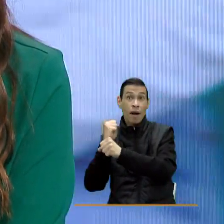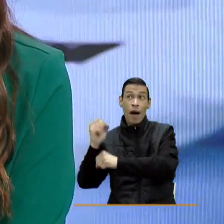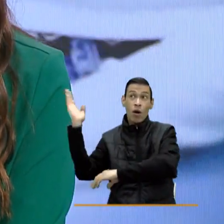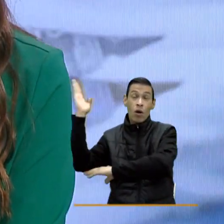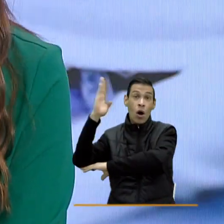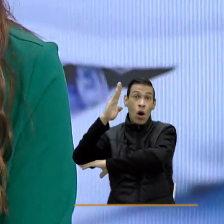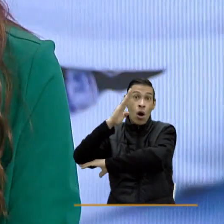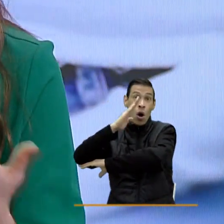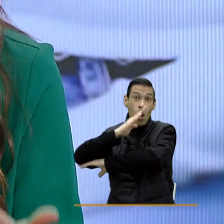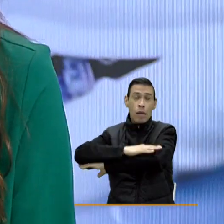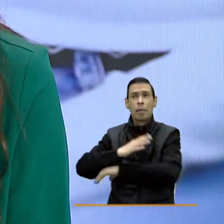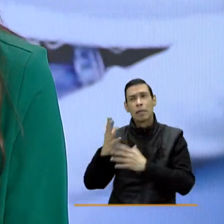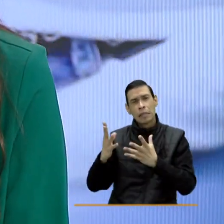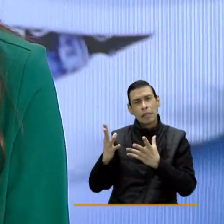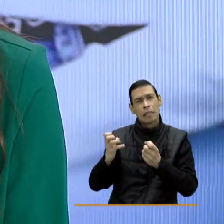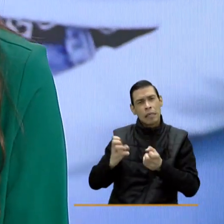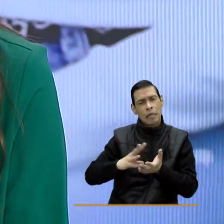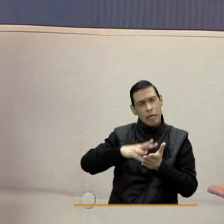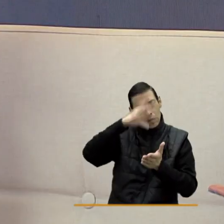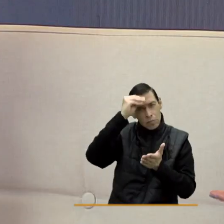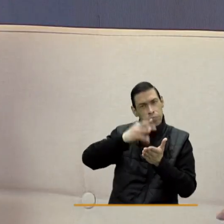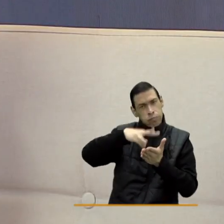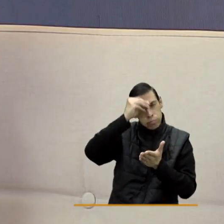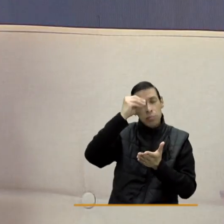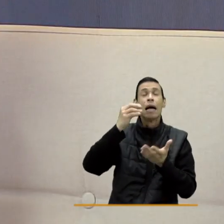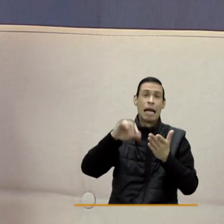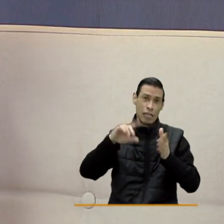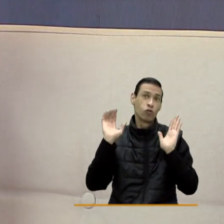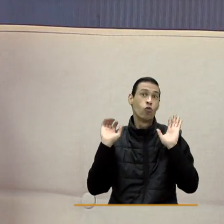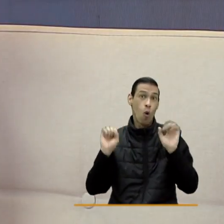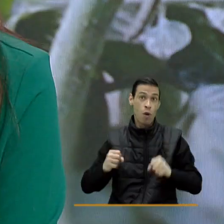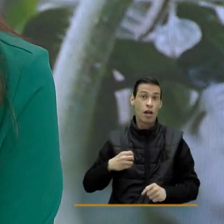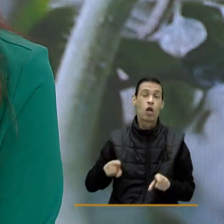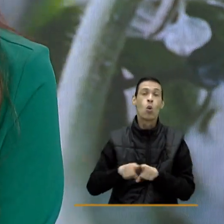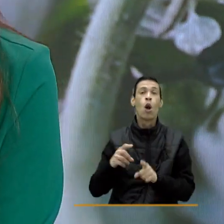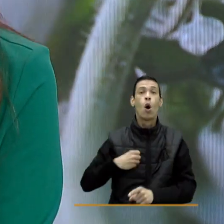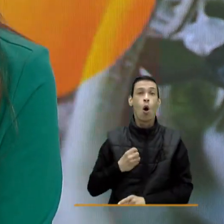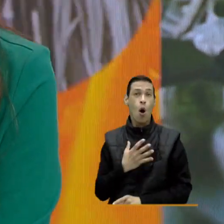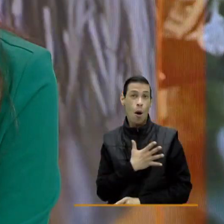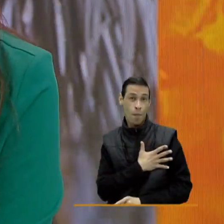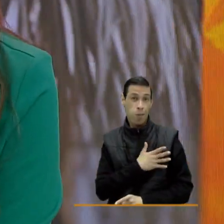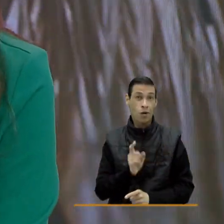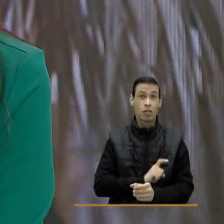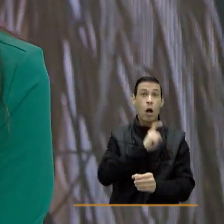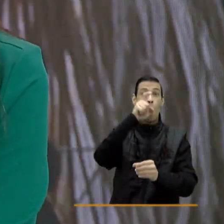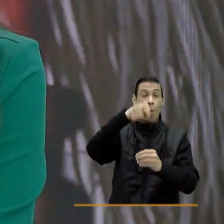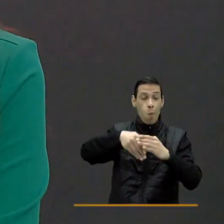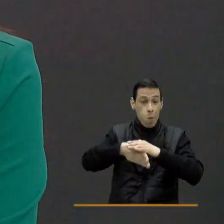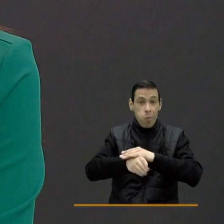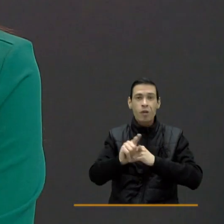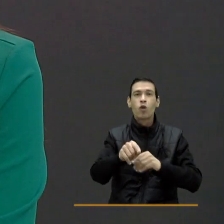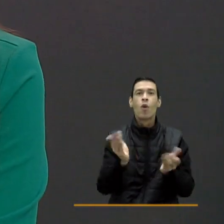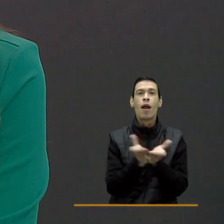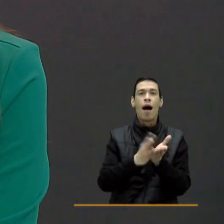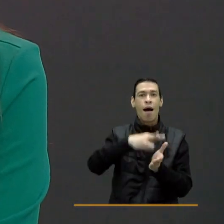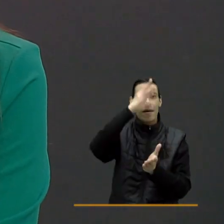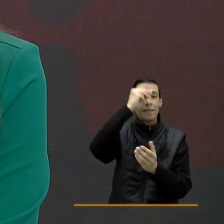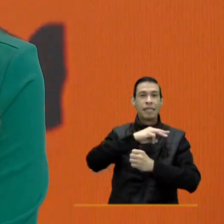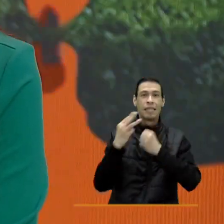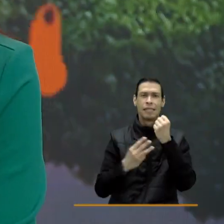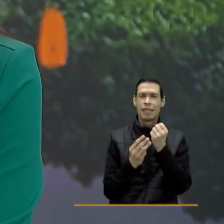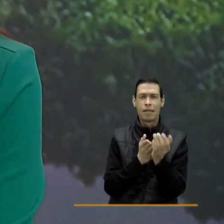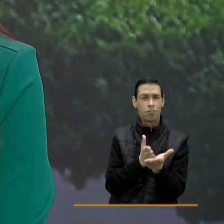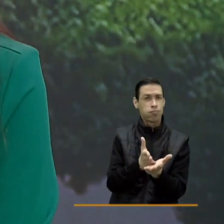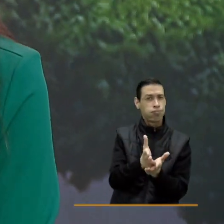labores durante el día, pero quieren formarse. Entonces esta es la posibilidad que ellos tienen para poder entrar como aprendices al SENA y